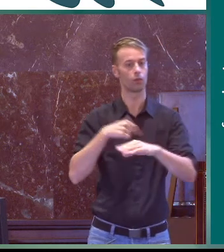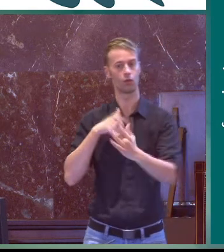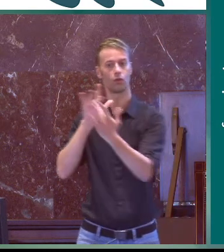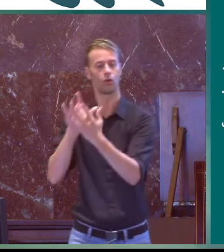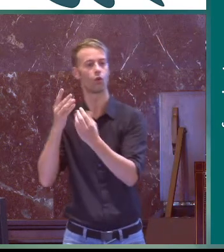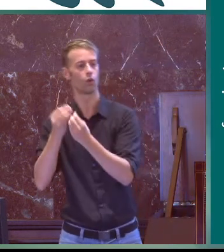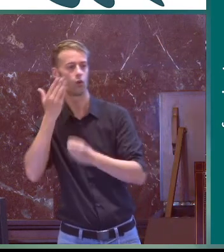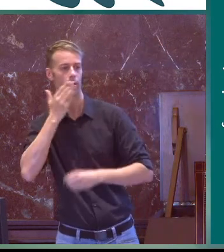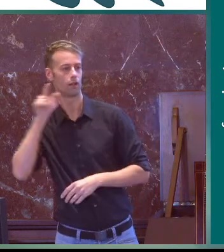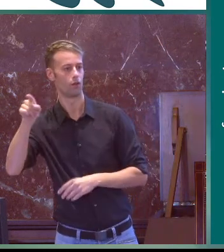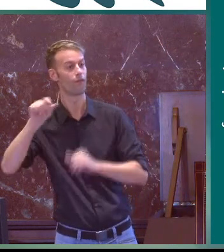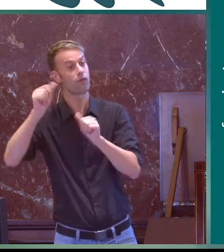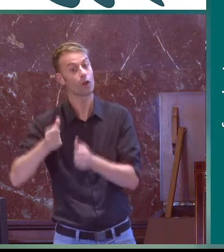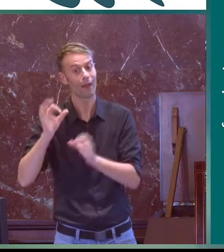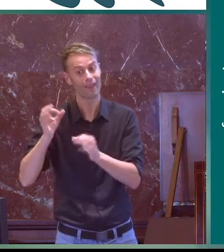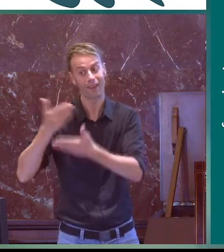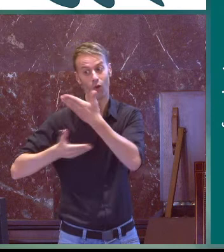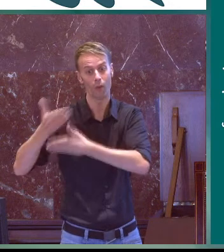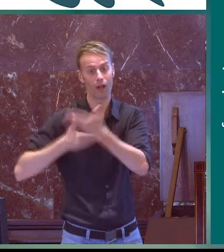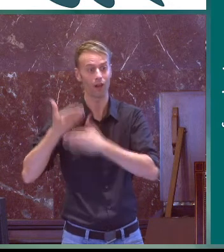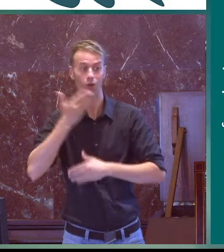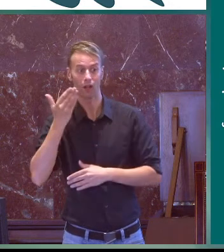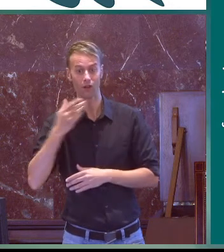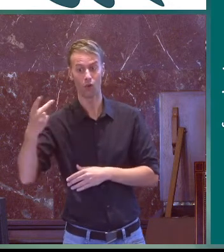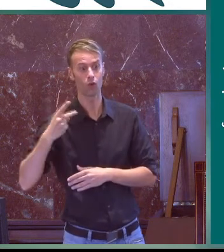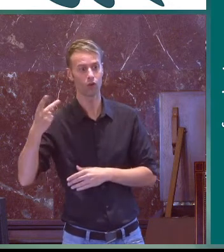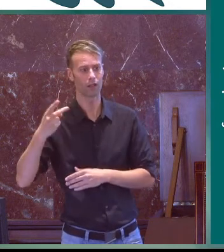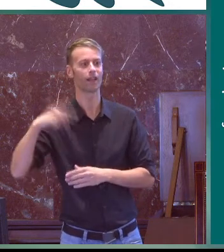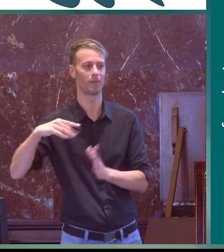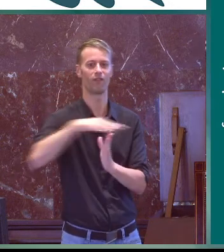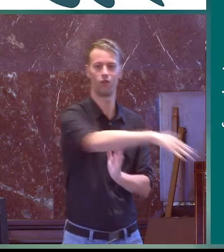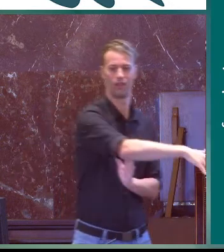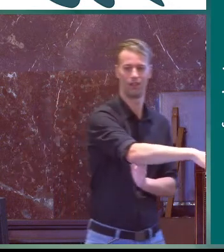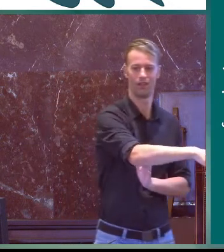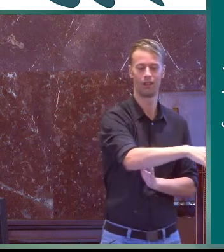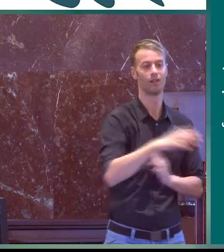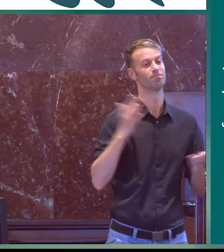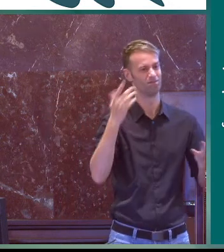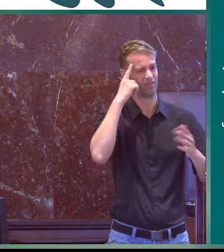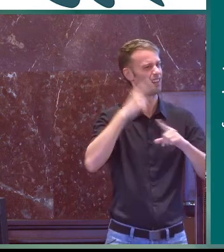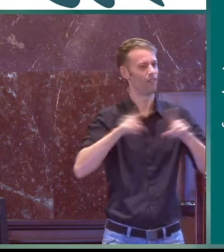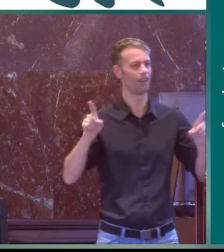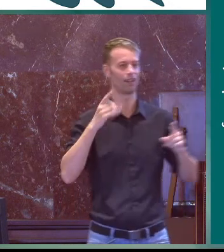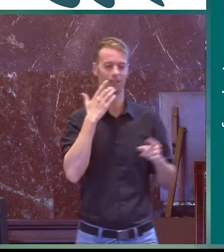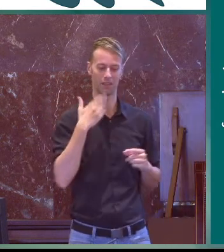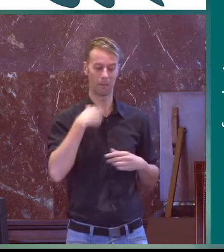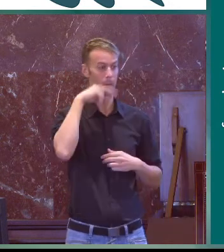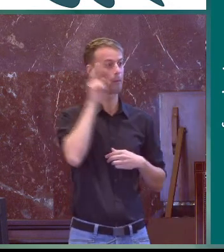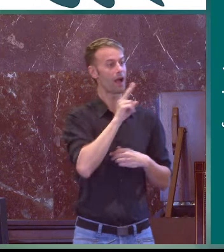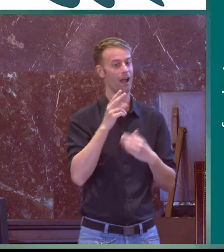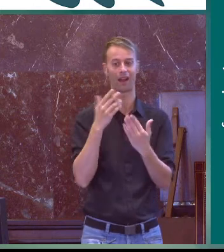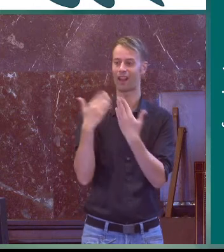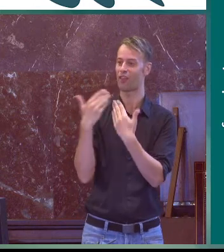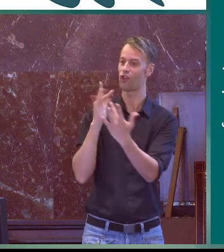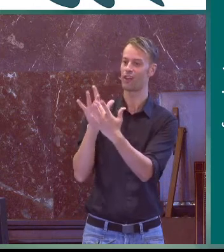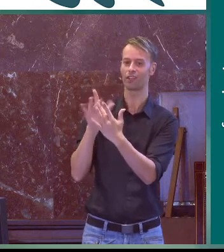la familia influye en el hijo en el niño sordo pero la forma de colaboración de la familia con el colegio también influye en el niño